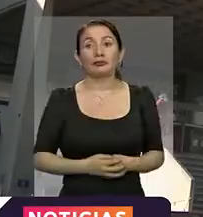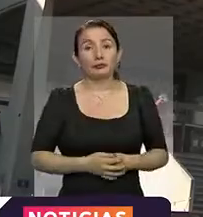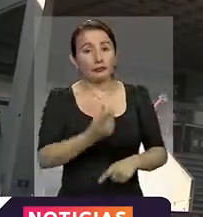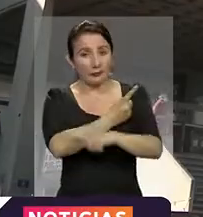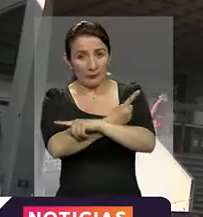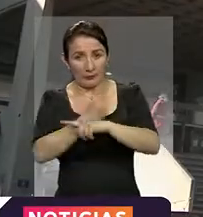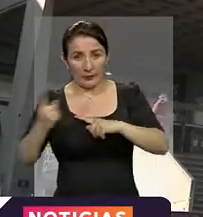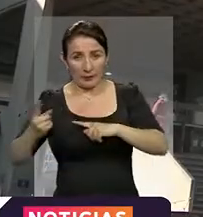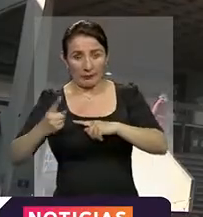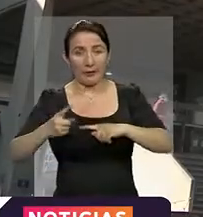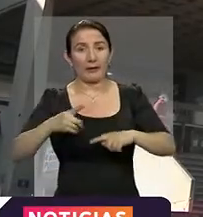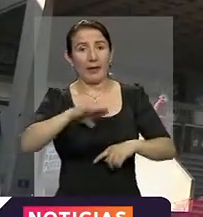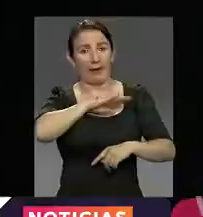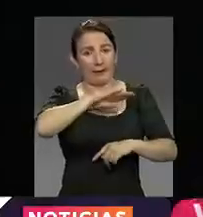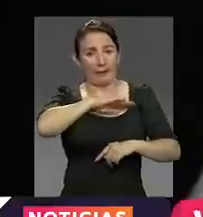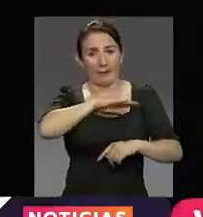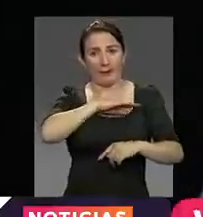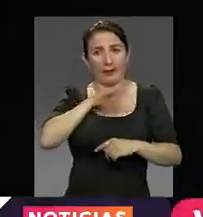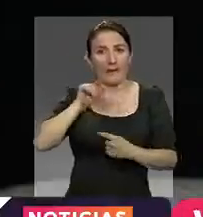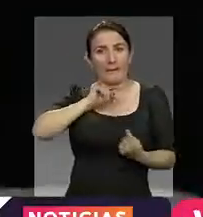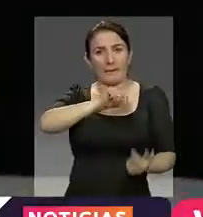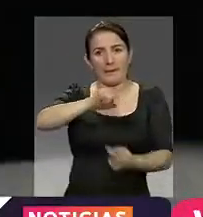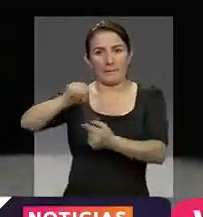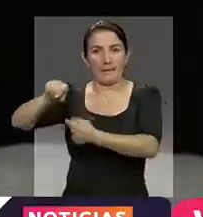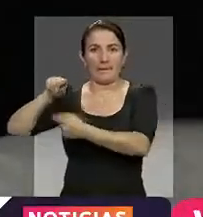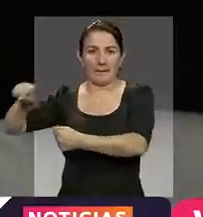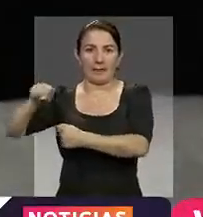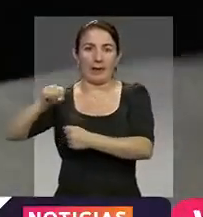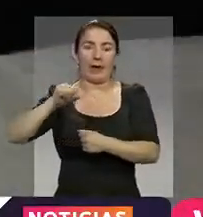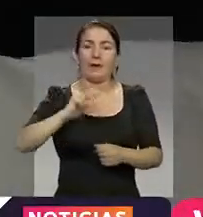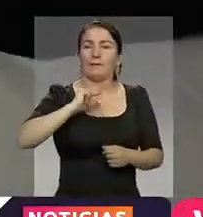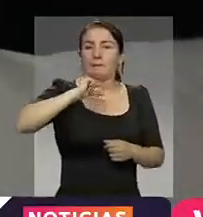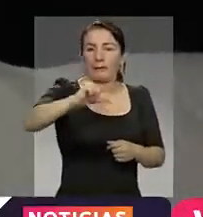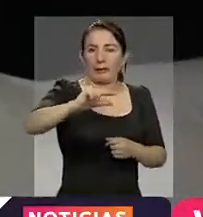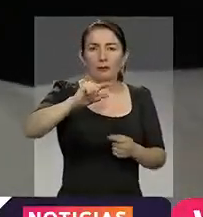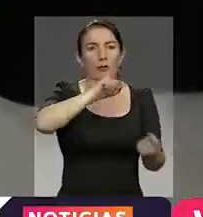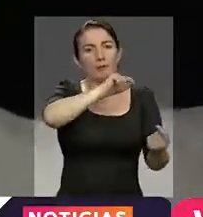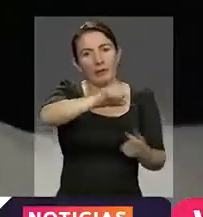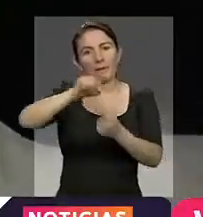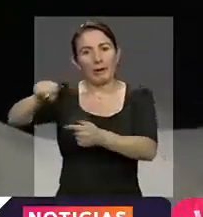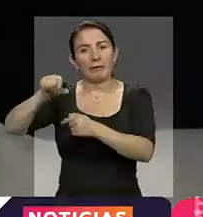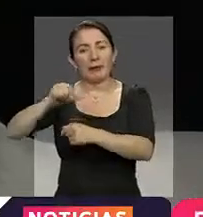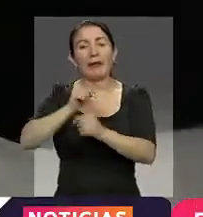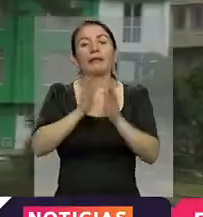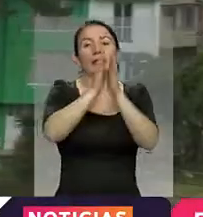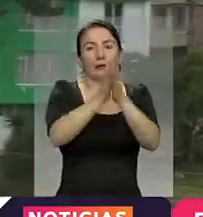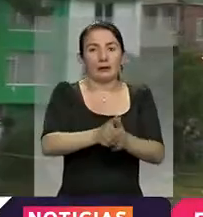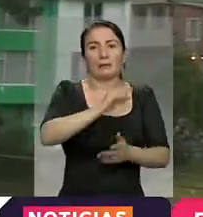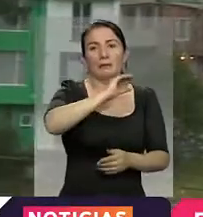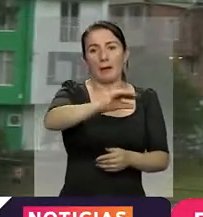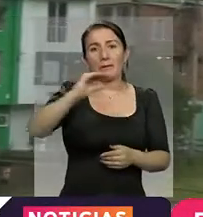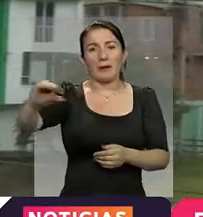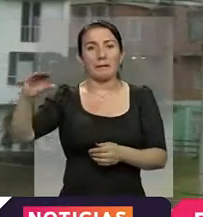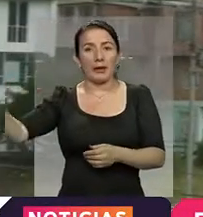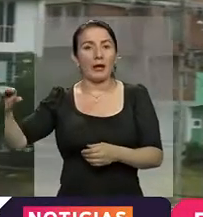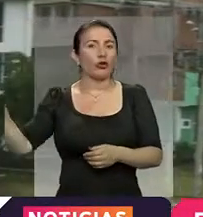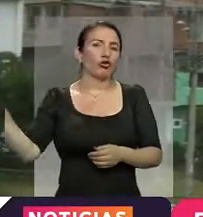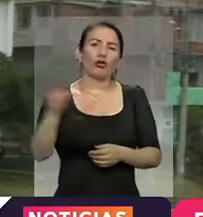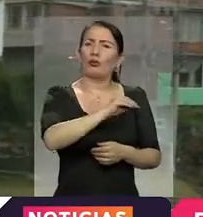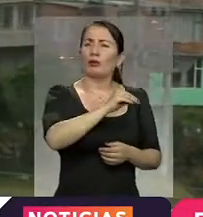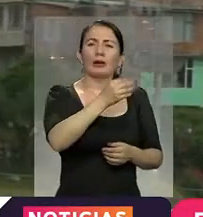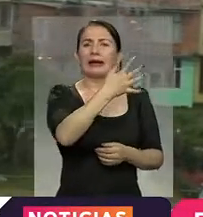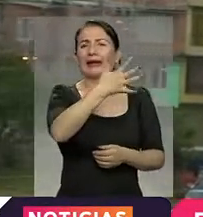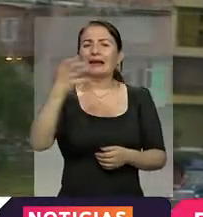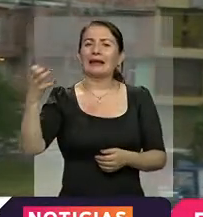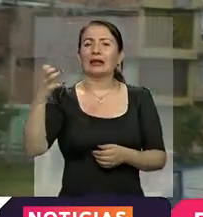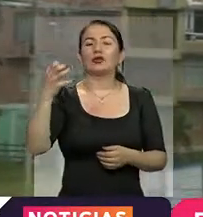semana la Administración Distrital finalizará el giro de las ayudas monetarias de ingreso mínimo garantizado correspondientes a diciembre, con el que se beneficiará a más de